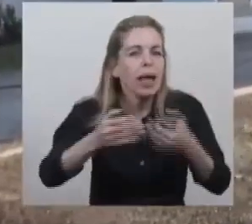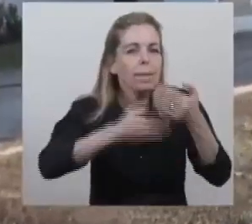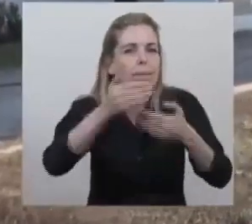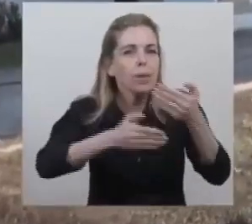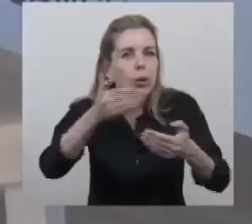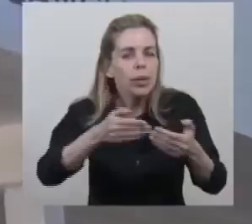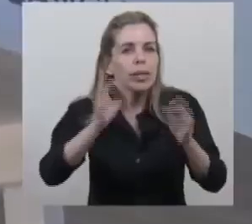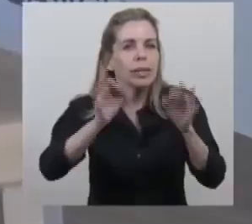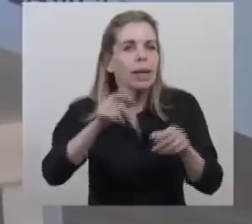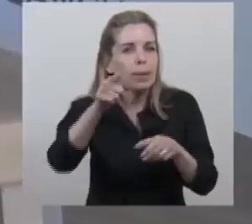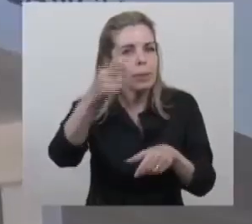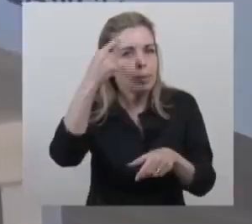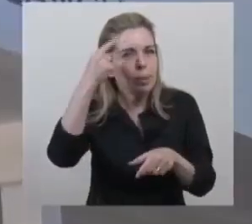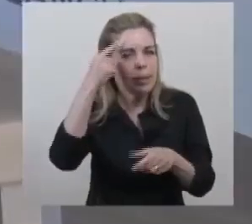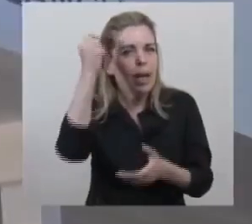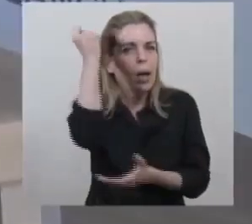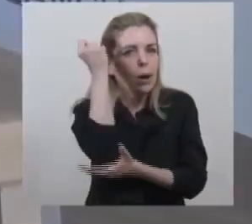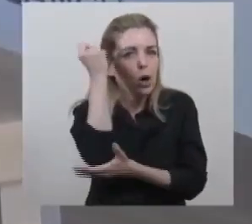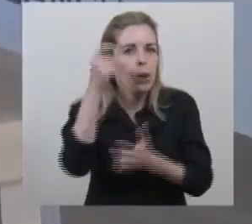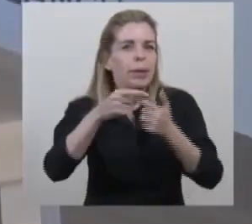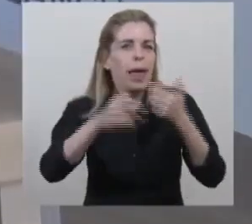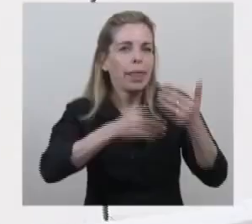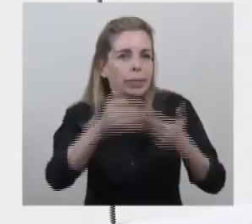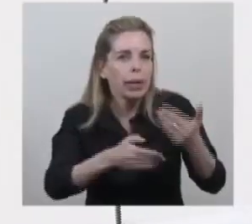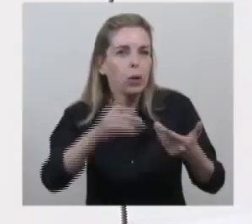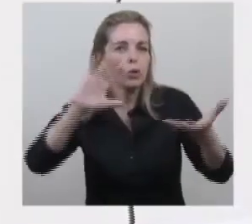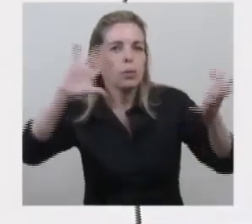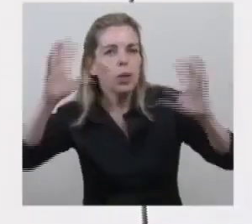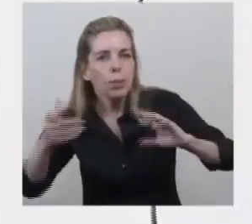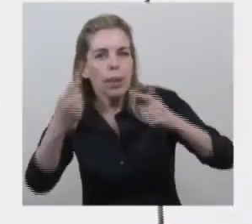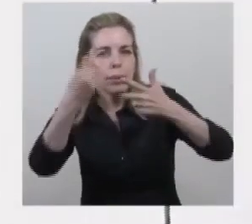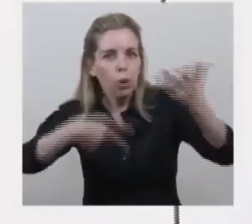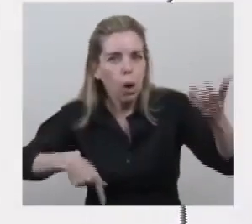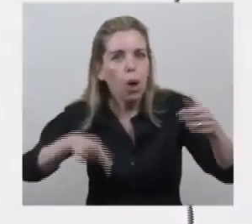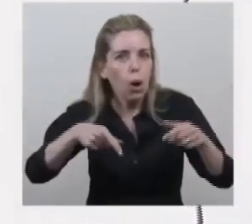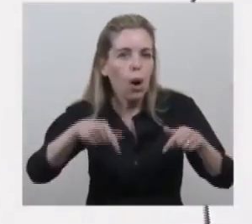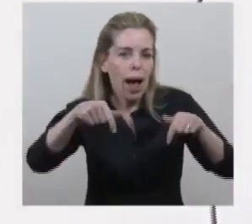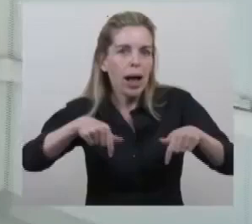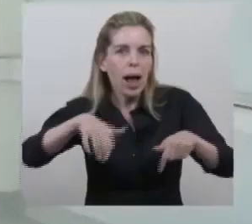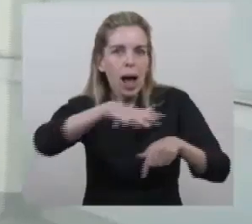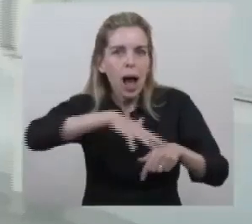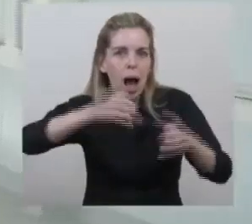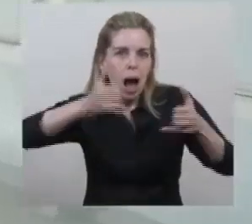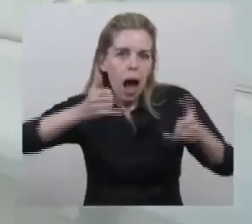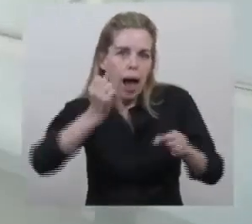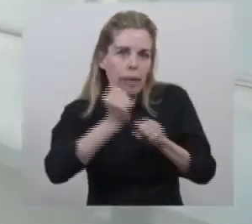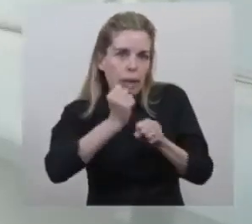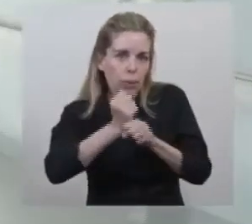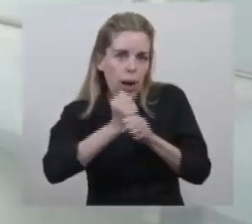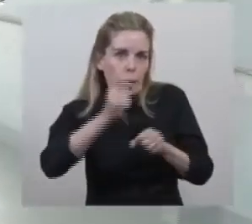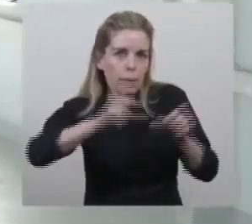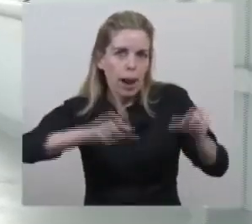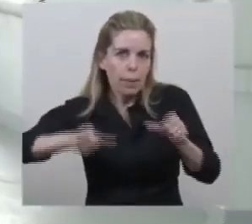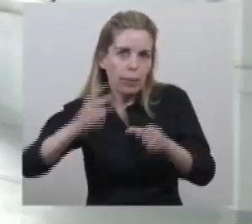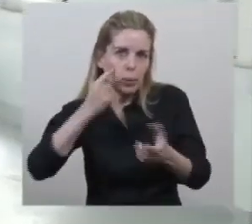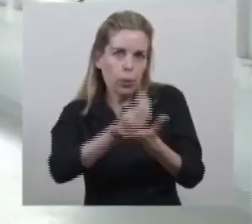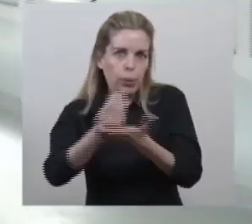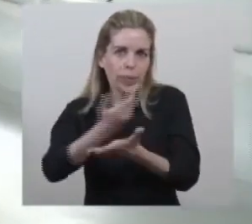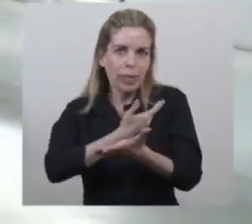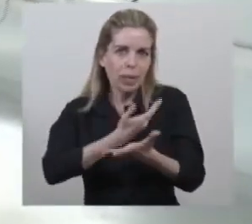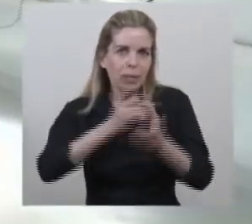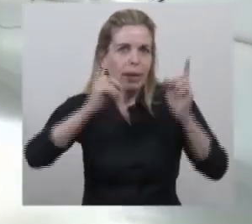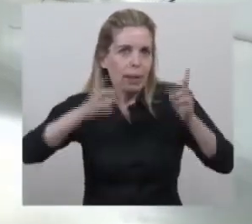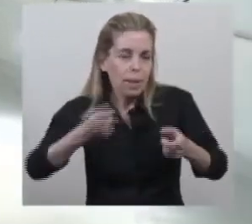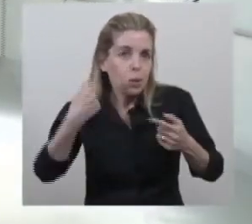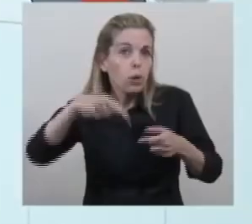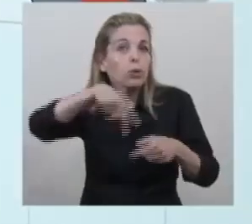que está pensando en la economía, en el desarrollo, en el hábitat y también acá hay trabajo para los santafesinos y los villenses. Los invitamos también